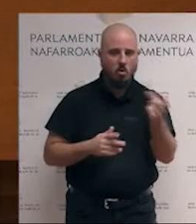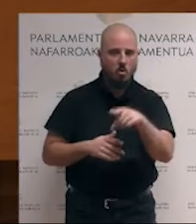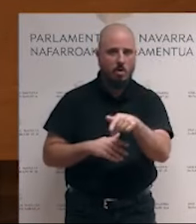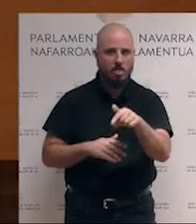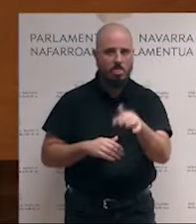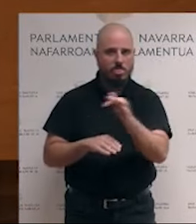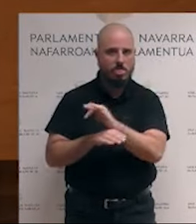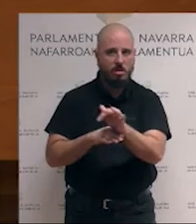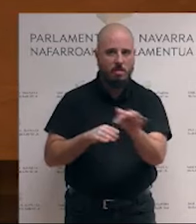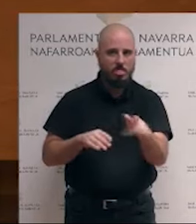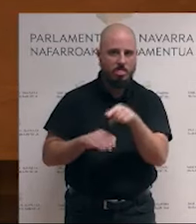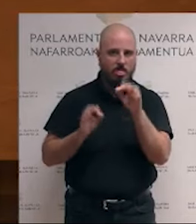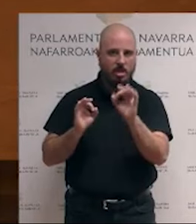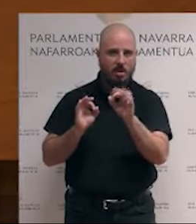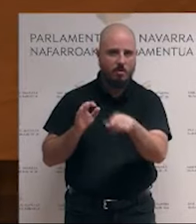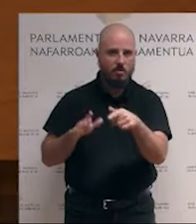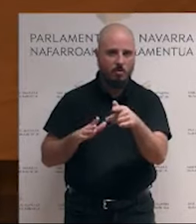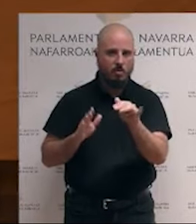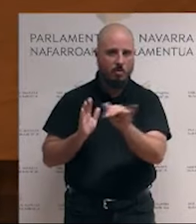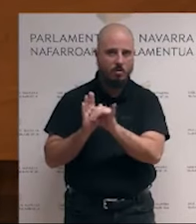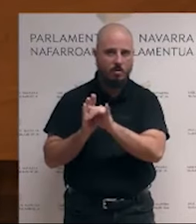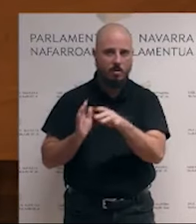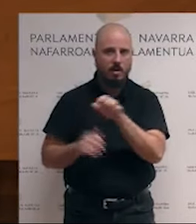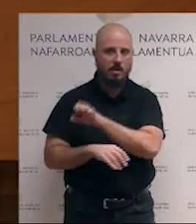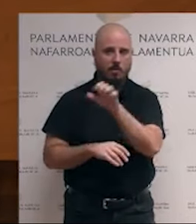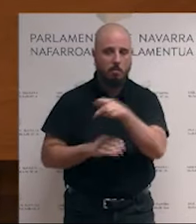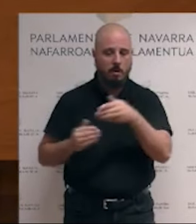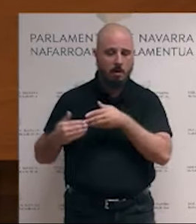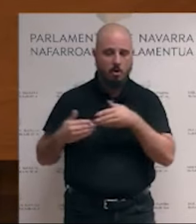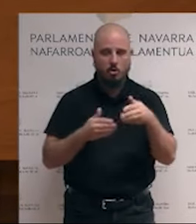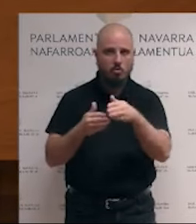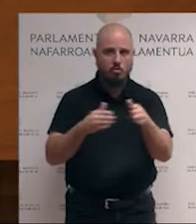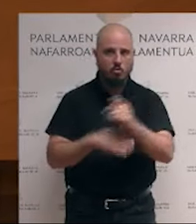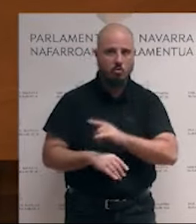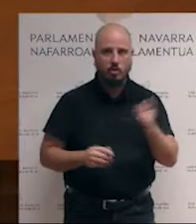abierto en torno a Europa. La ruta canaria, la más mortífera,